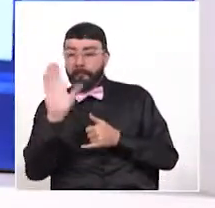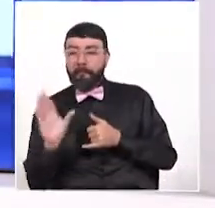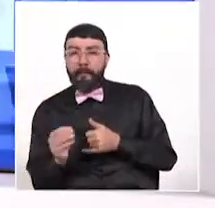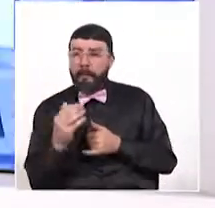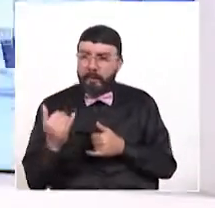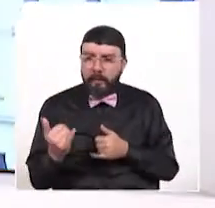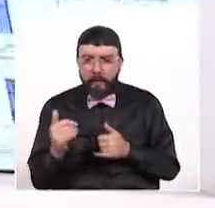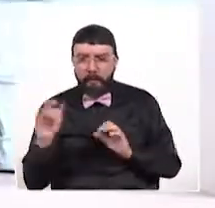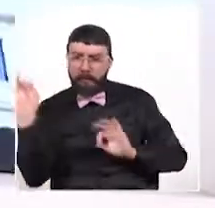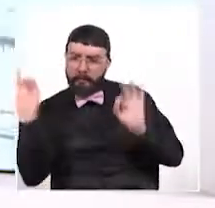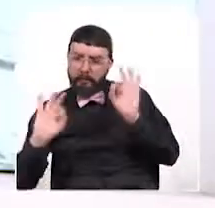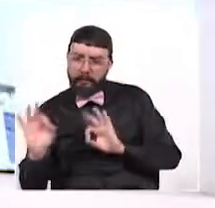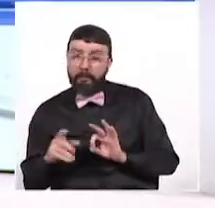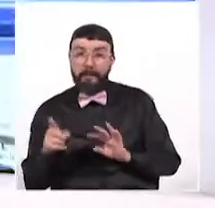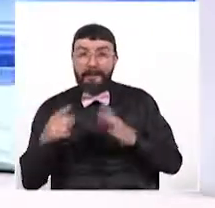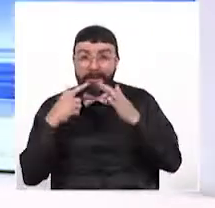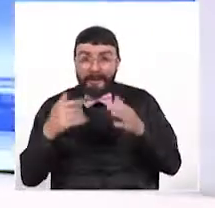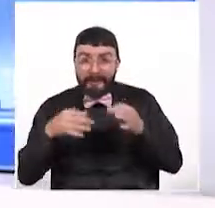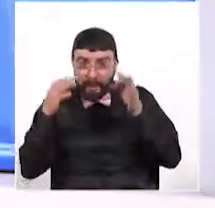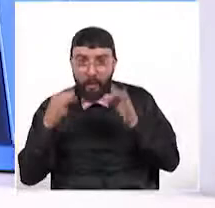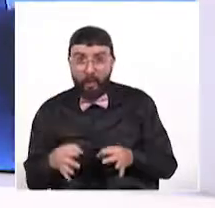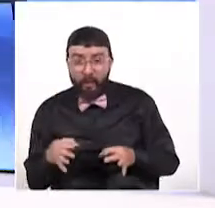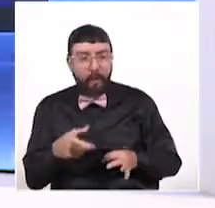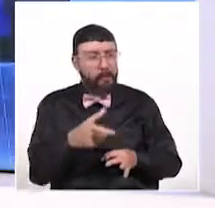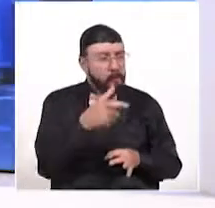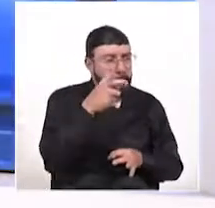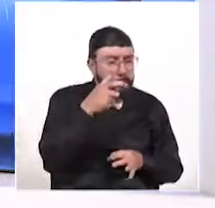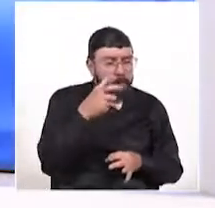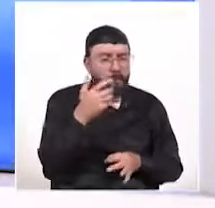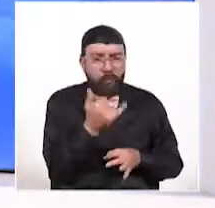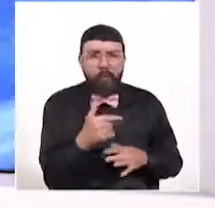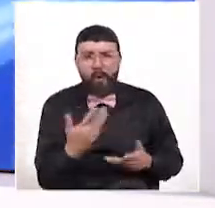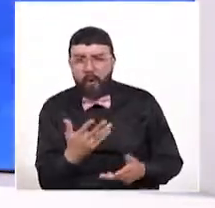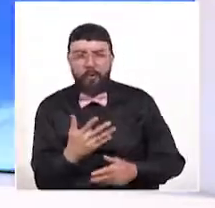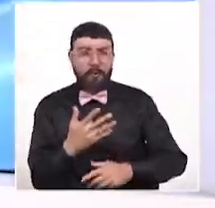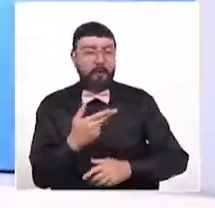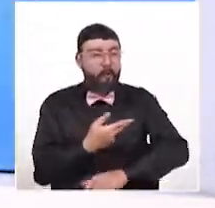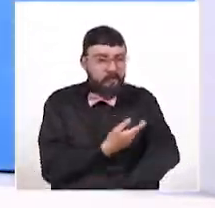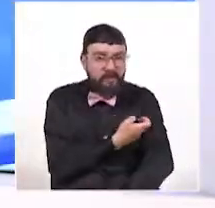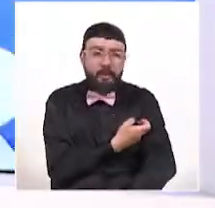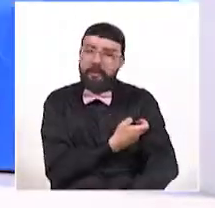detalles en materia de seguridad para custodiar las vacunas de COVID-19.